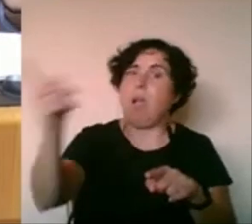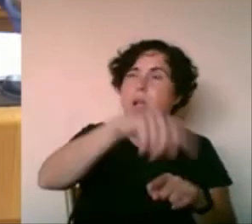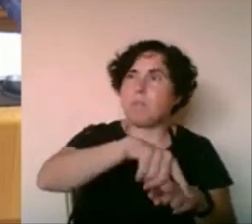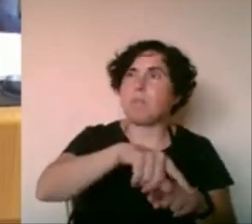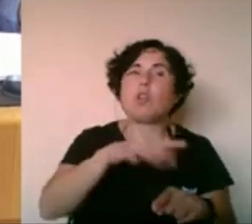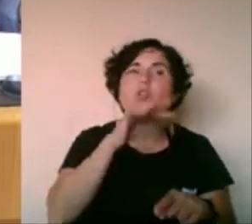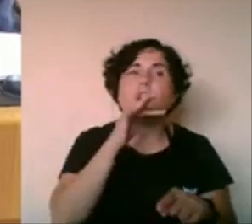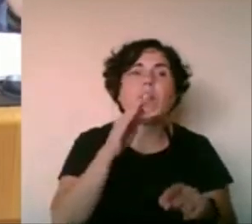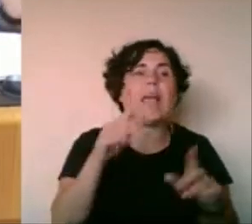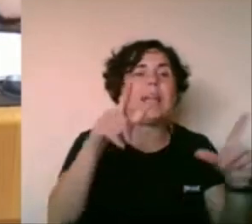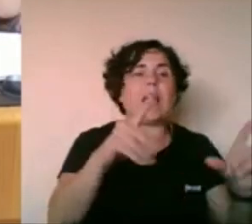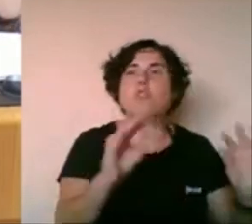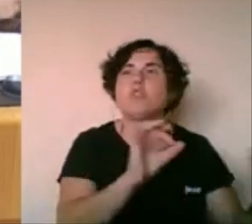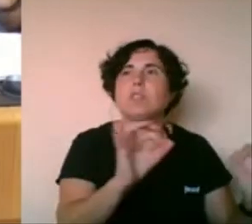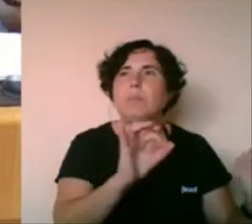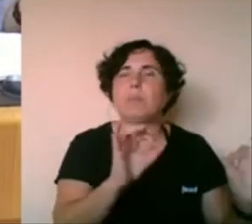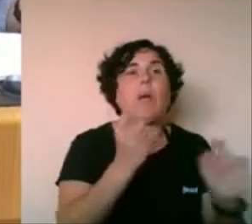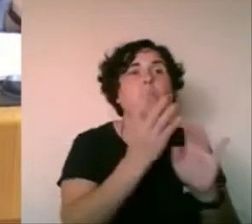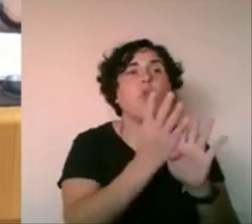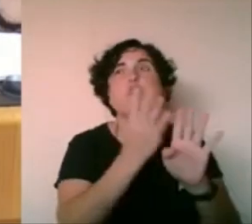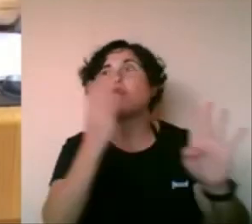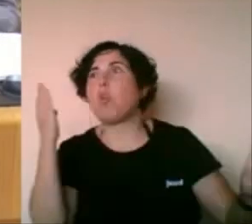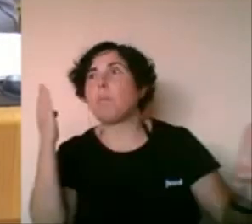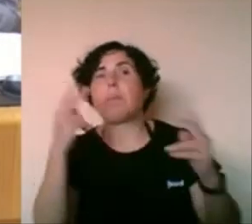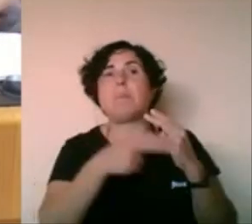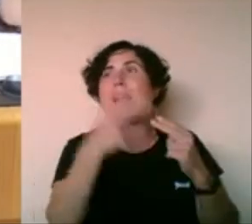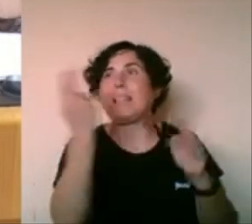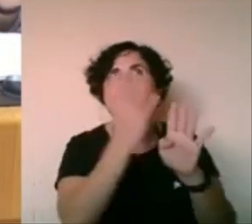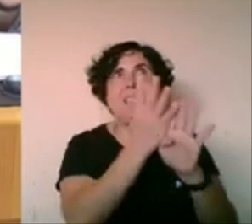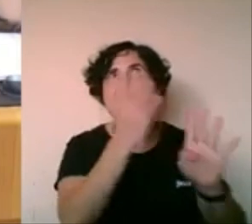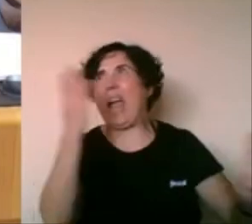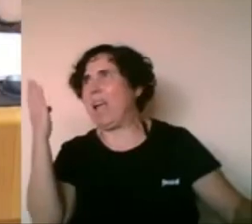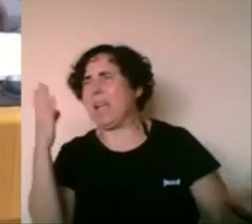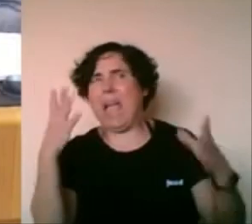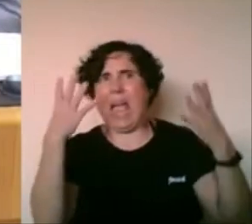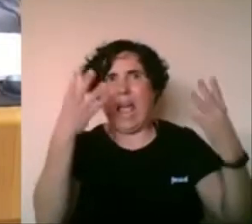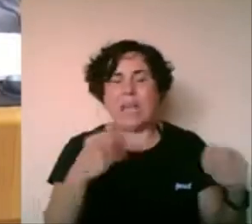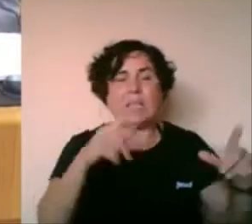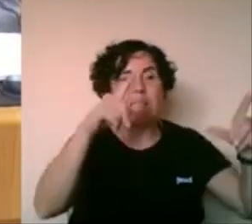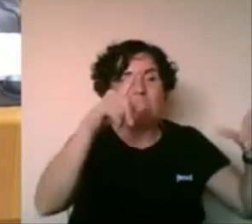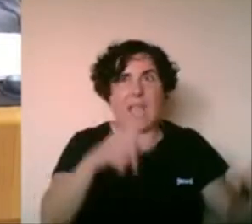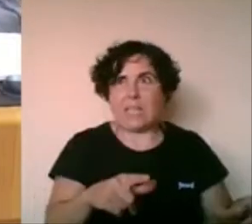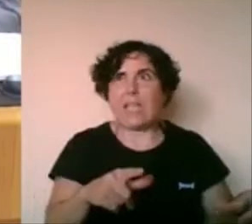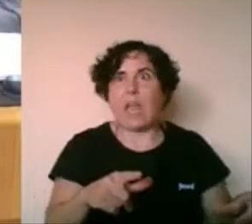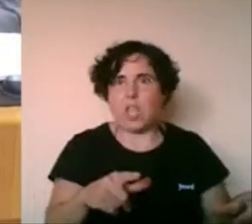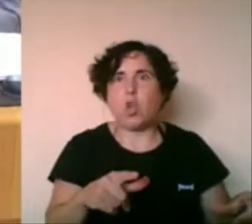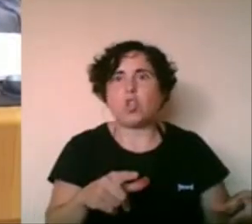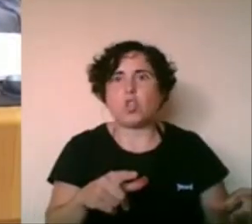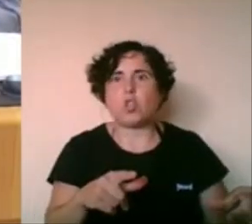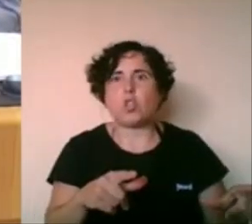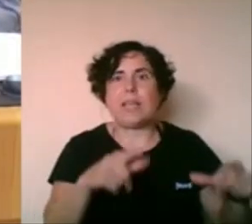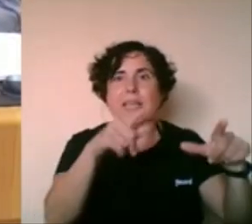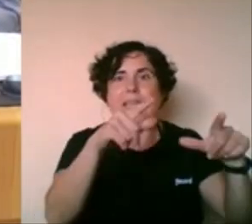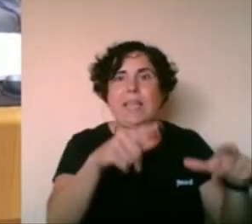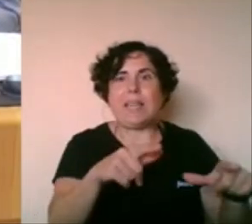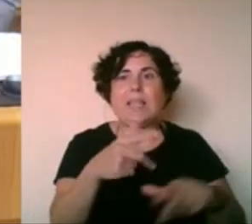porque dice que las colas eran kilométricas para coger los taxis, que no habían suficientes y que la estación, en principio y a priori, tampoco albergaba